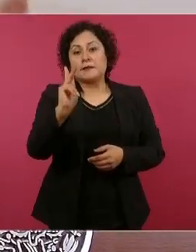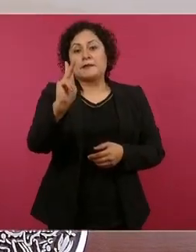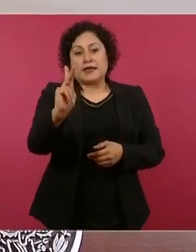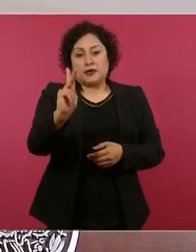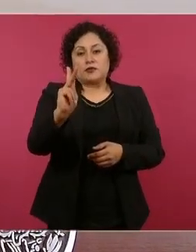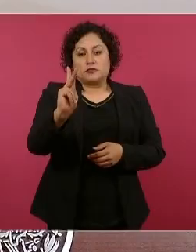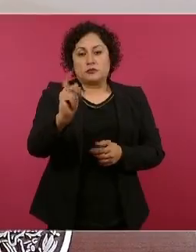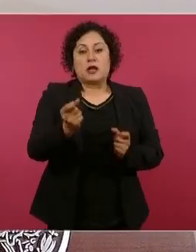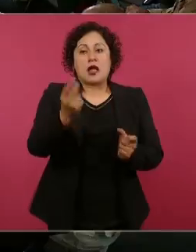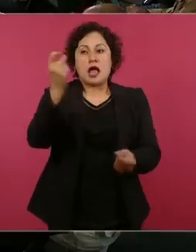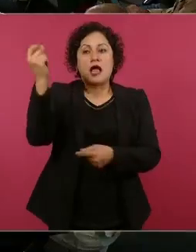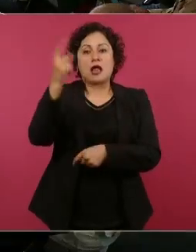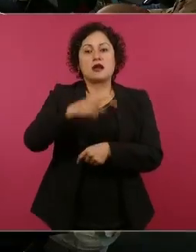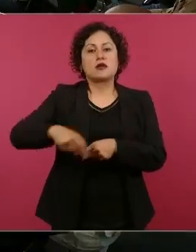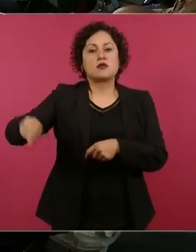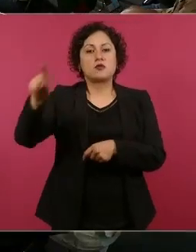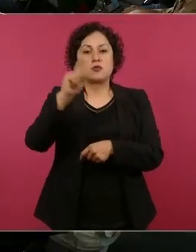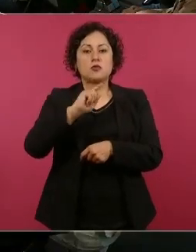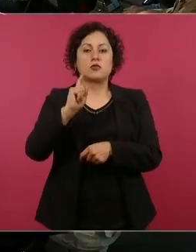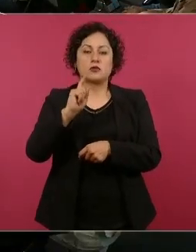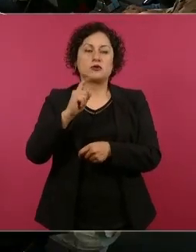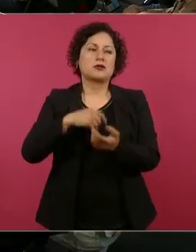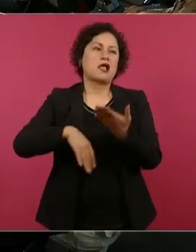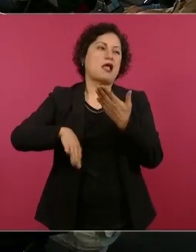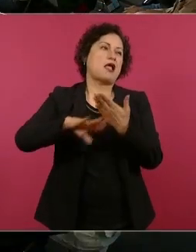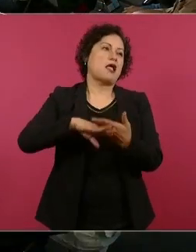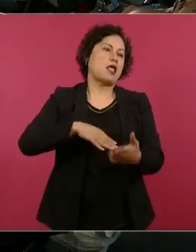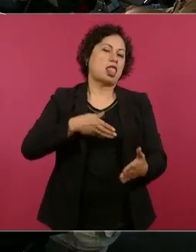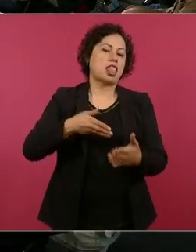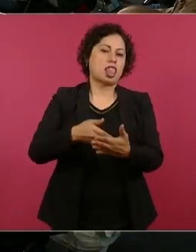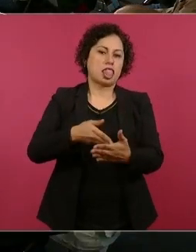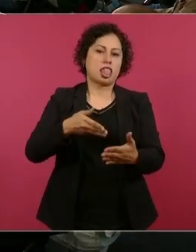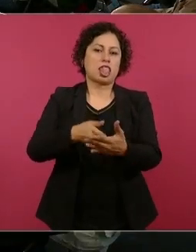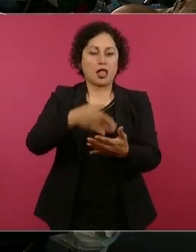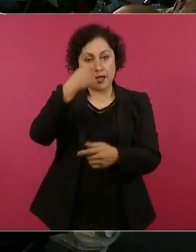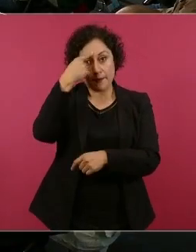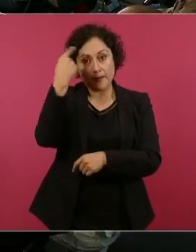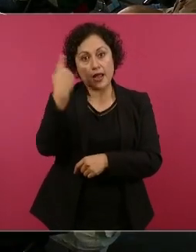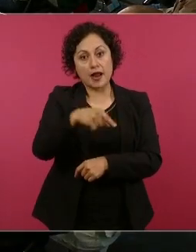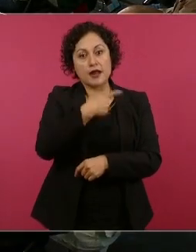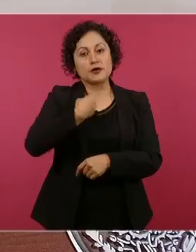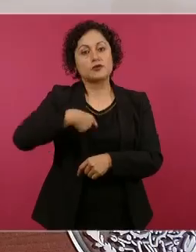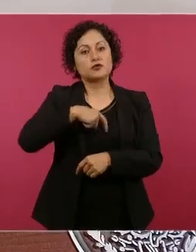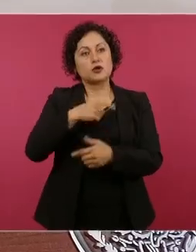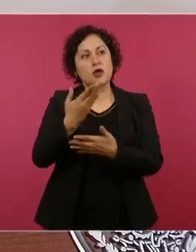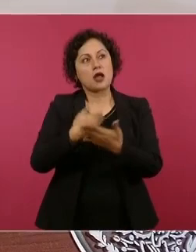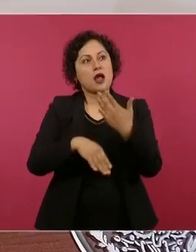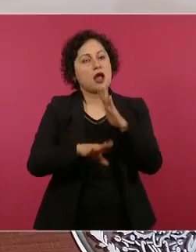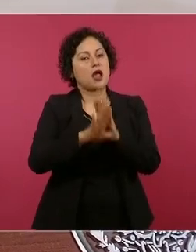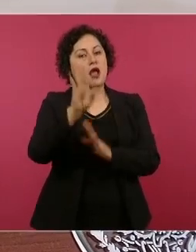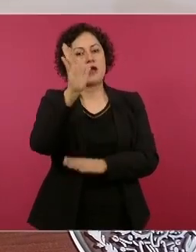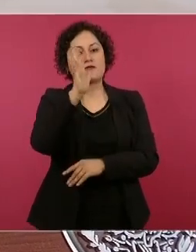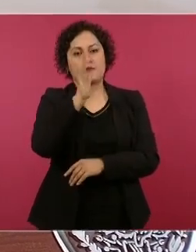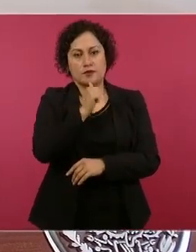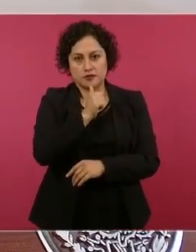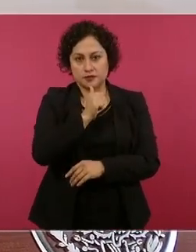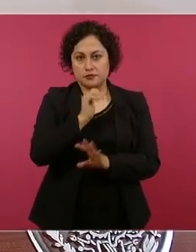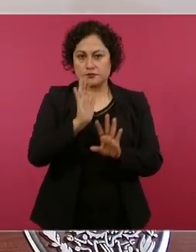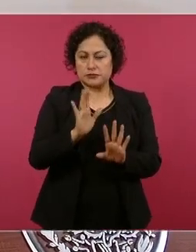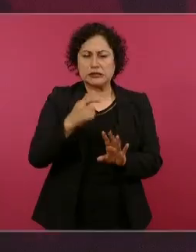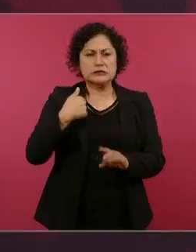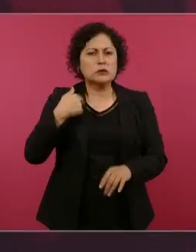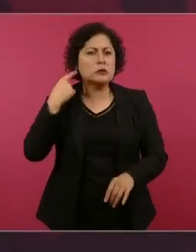ya… No sé, ya estaba yo escuchando a alguien que ya me estaba quitando hasta un mes,